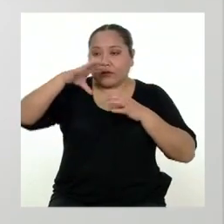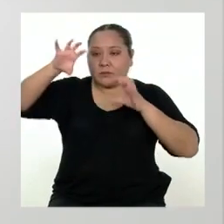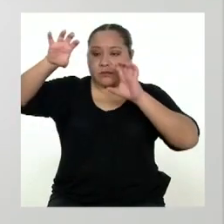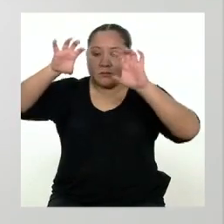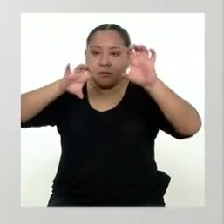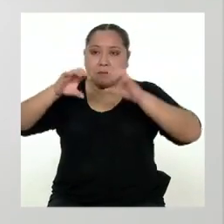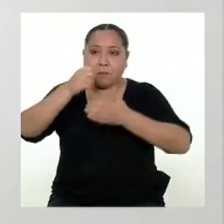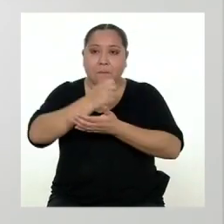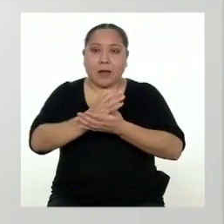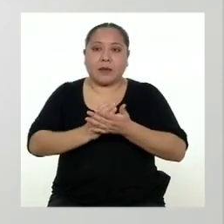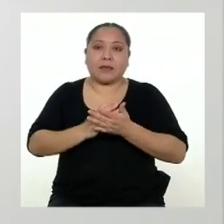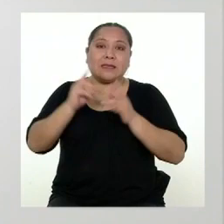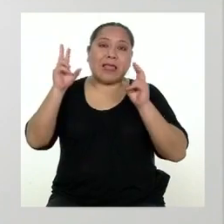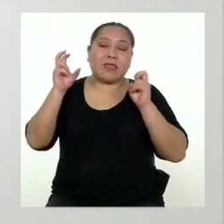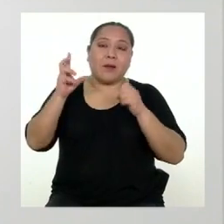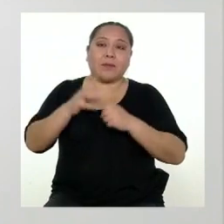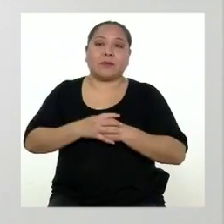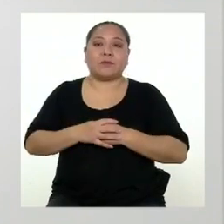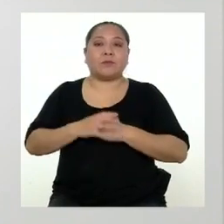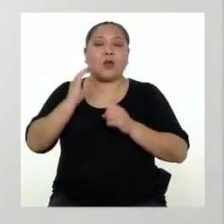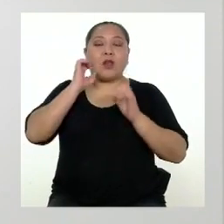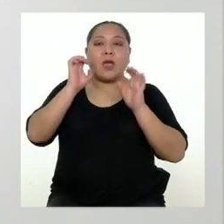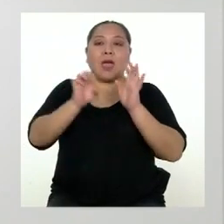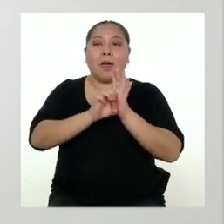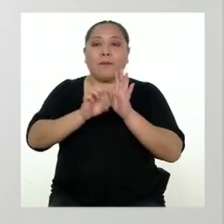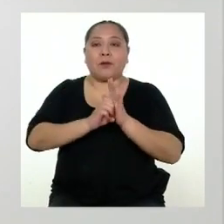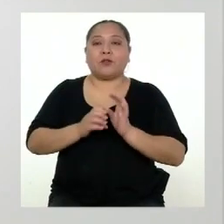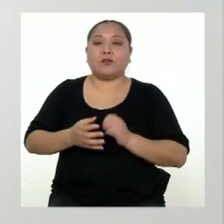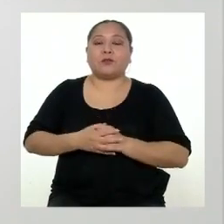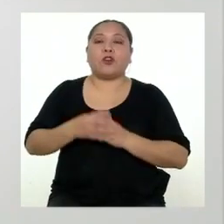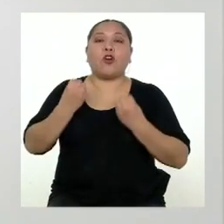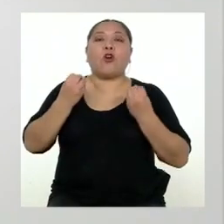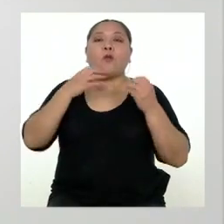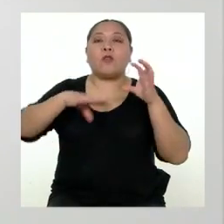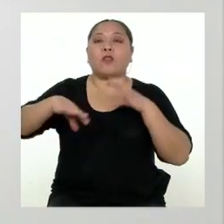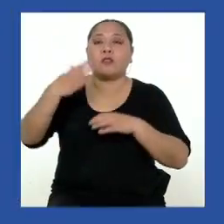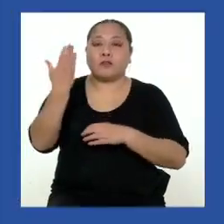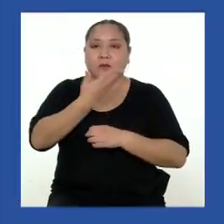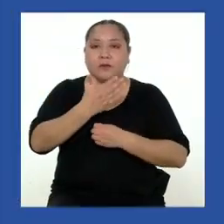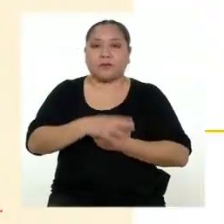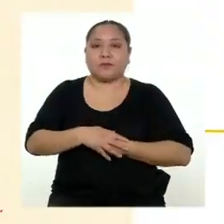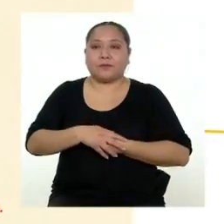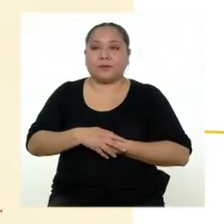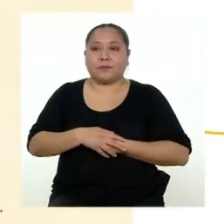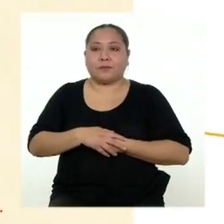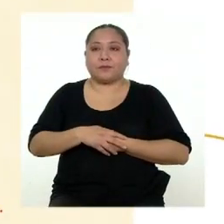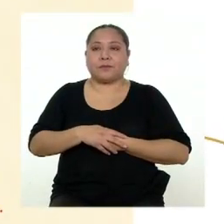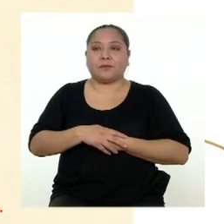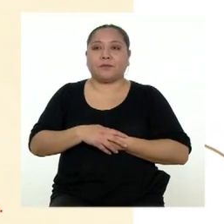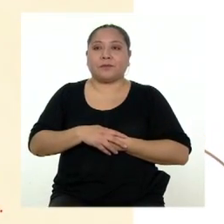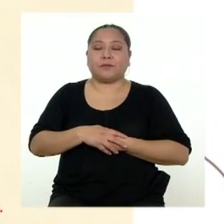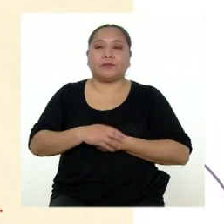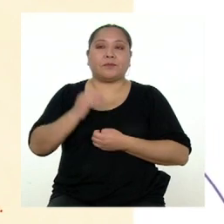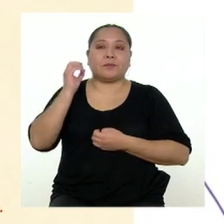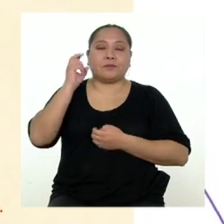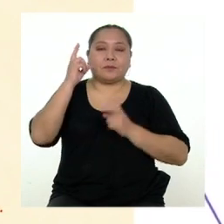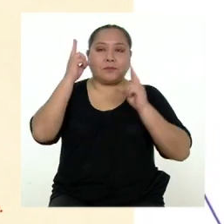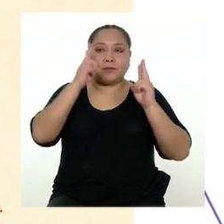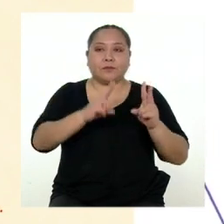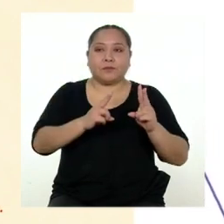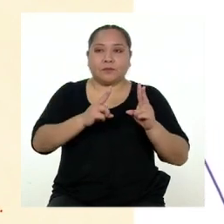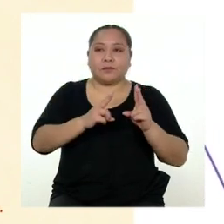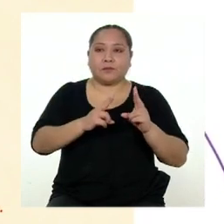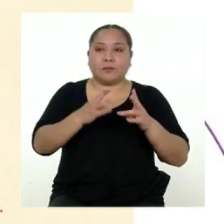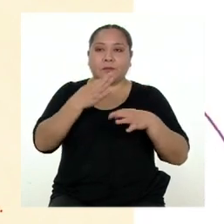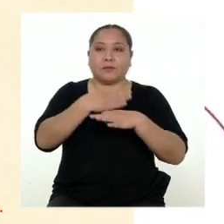temáticos. A ver, vamos a ver cómo lo han hecho en este caso. A ver, por lo visual y